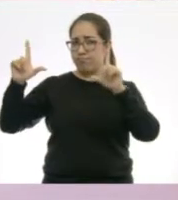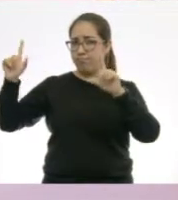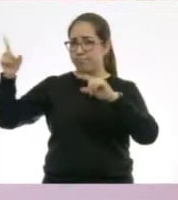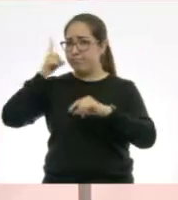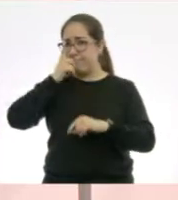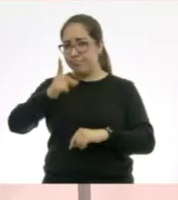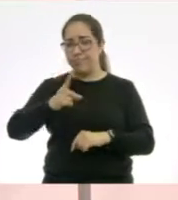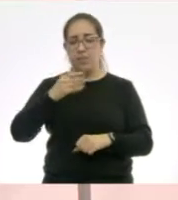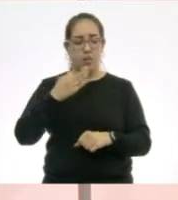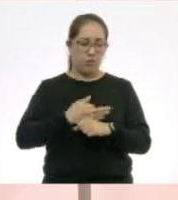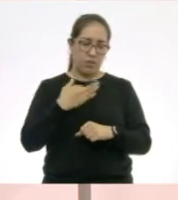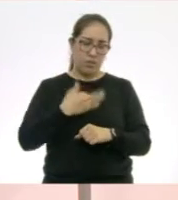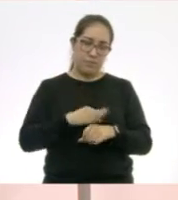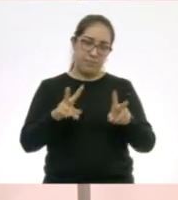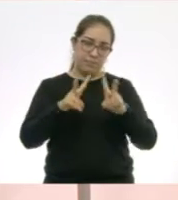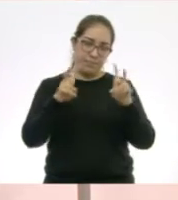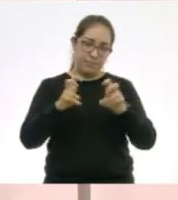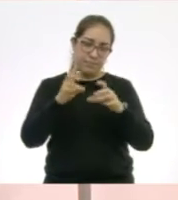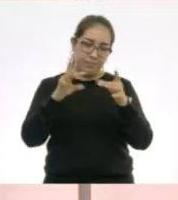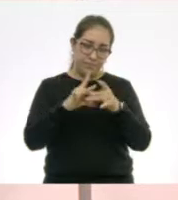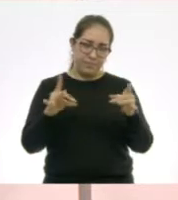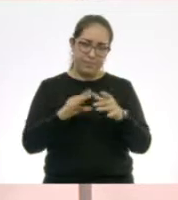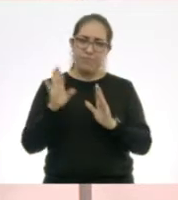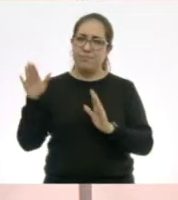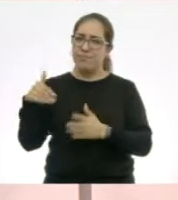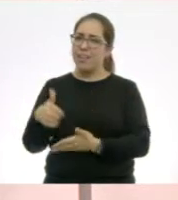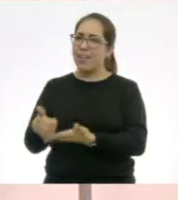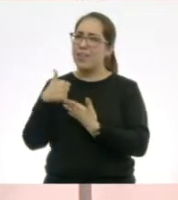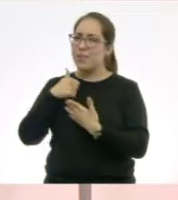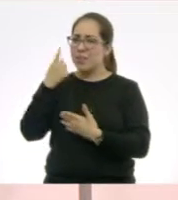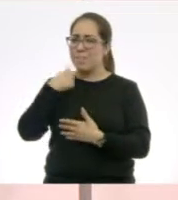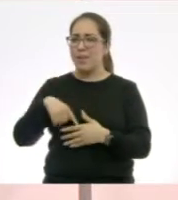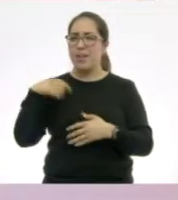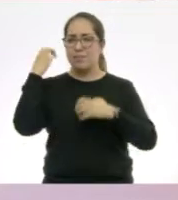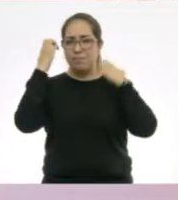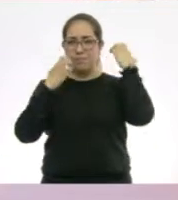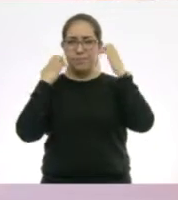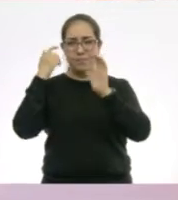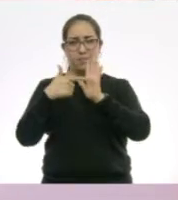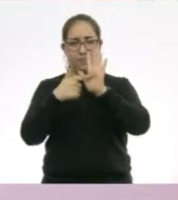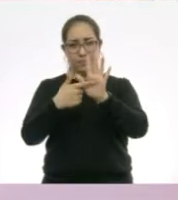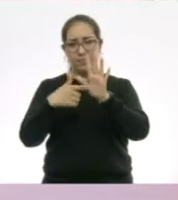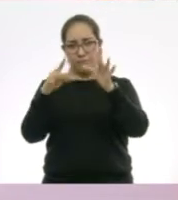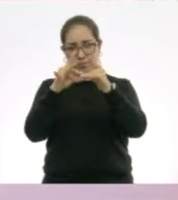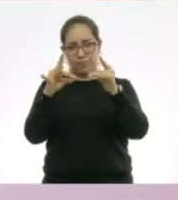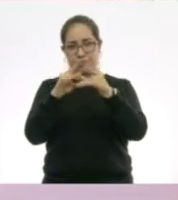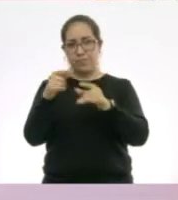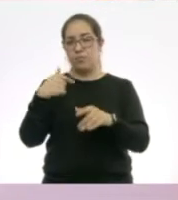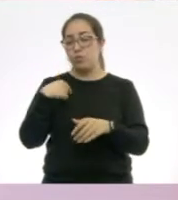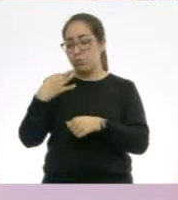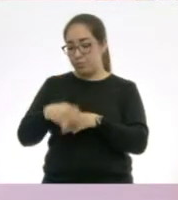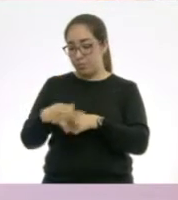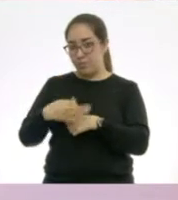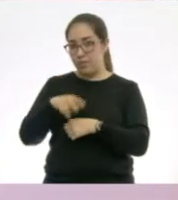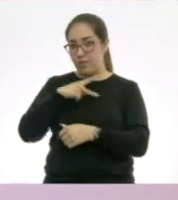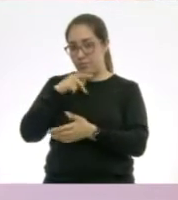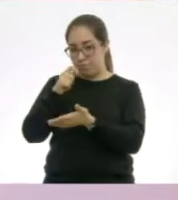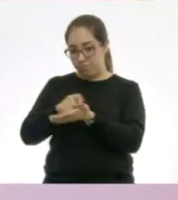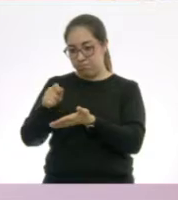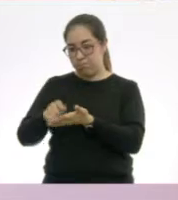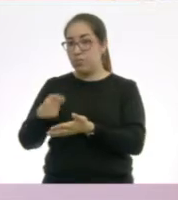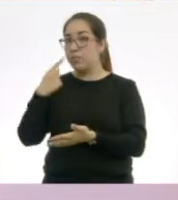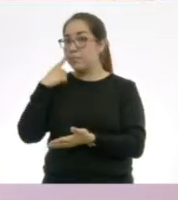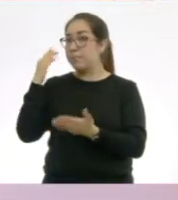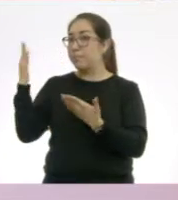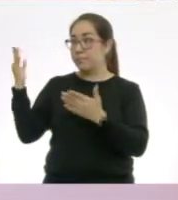con lo que estamos hablando. ¿Por qué no me ayudas a exponerlo mientras yo hago mi ficha? Perfecto. También en los carteles